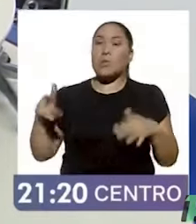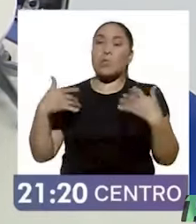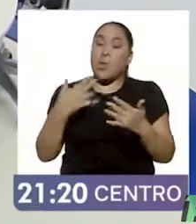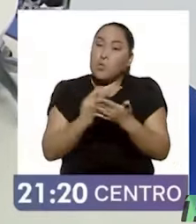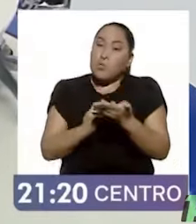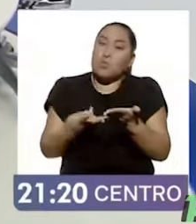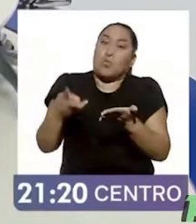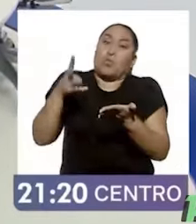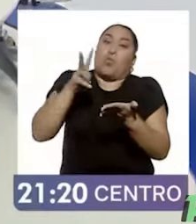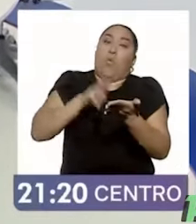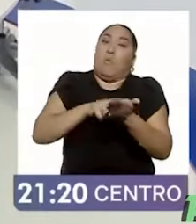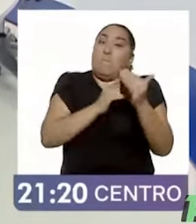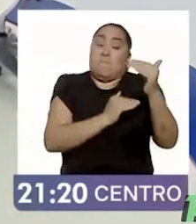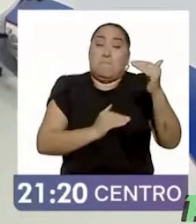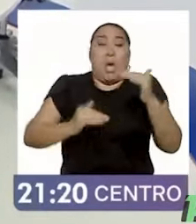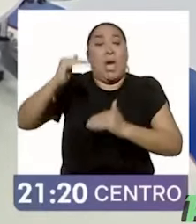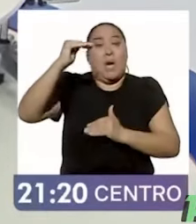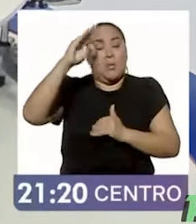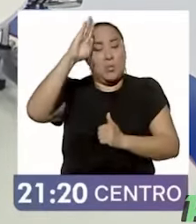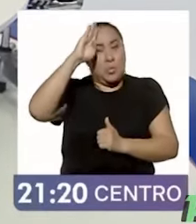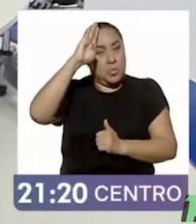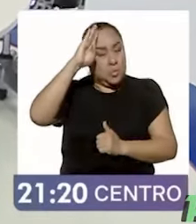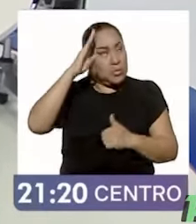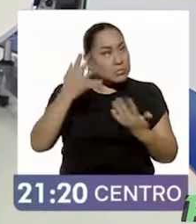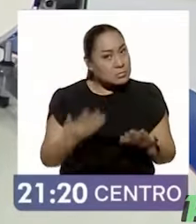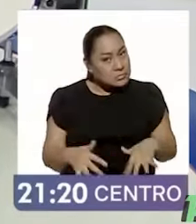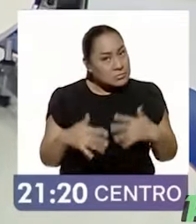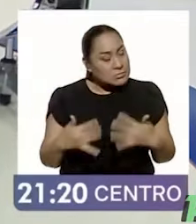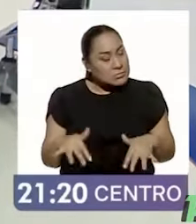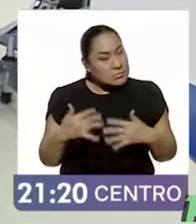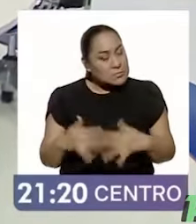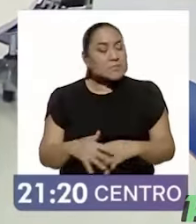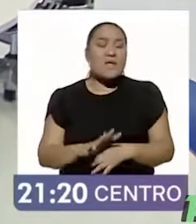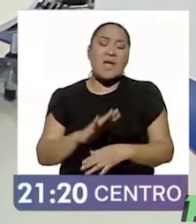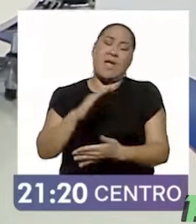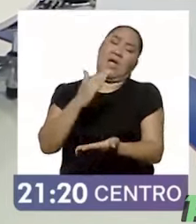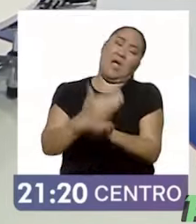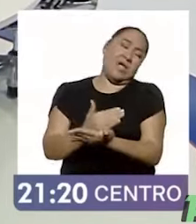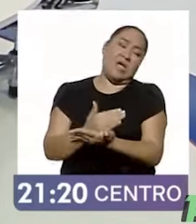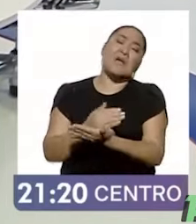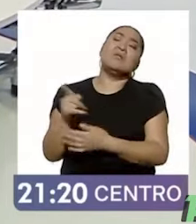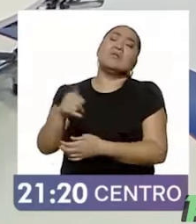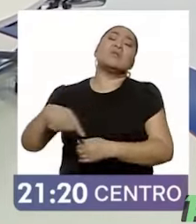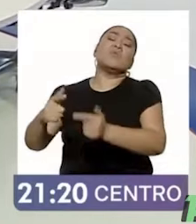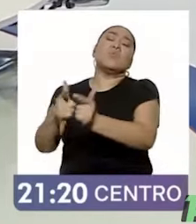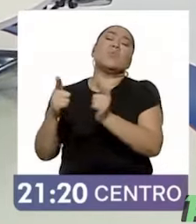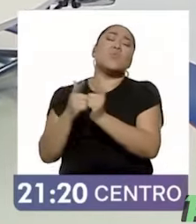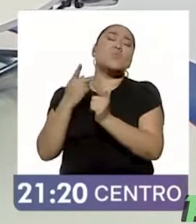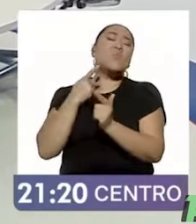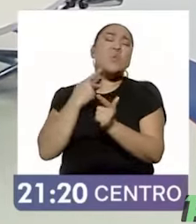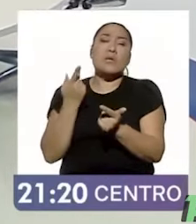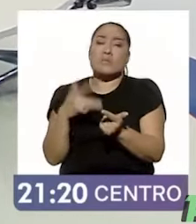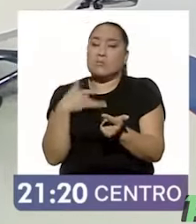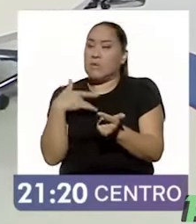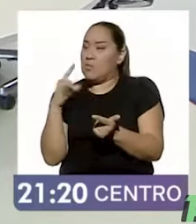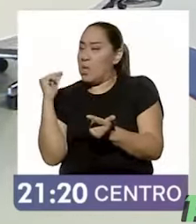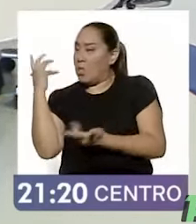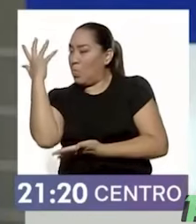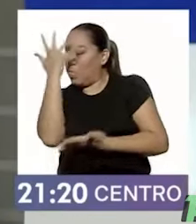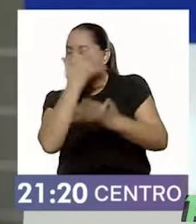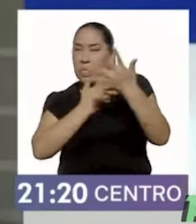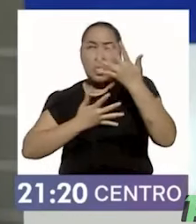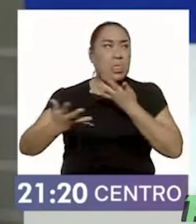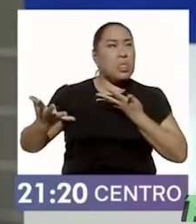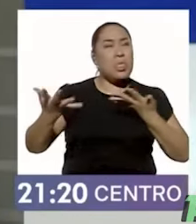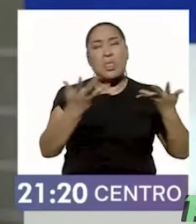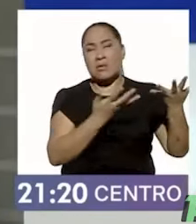votos de la perdedora. Y debemos poner un alto a una oposición que está extraviada. No podemos